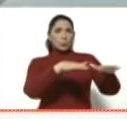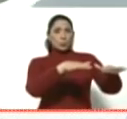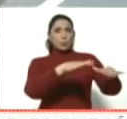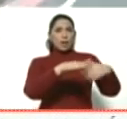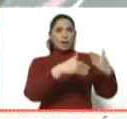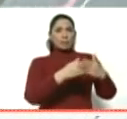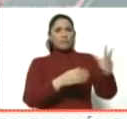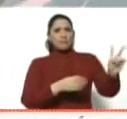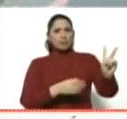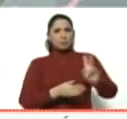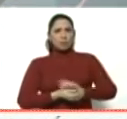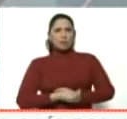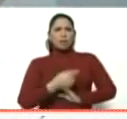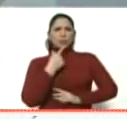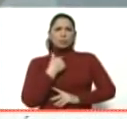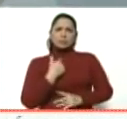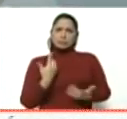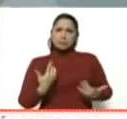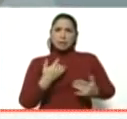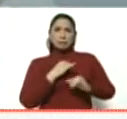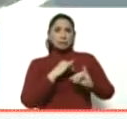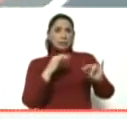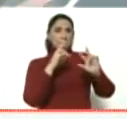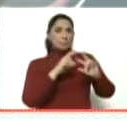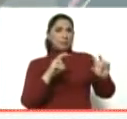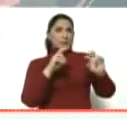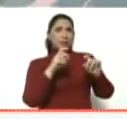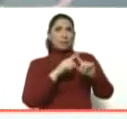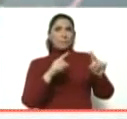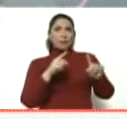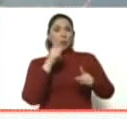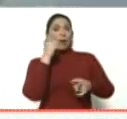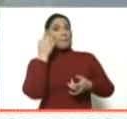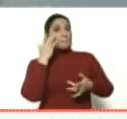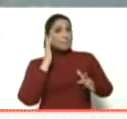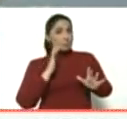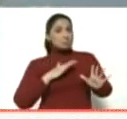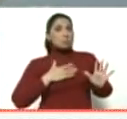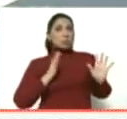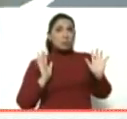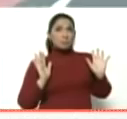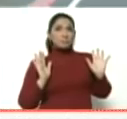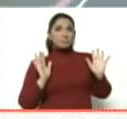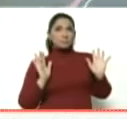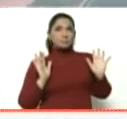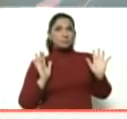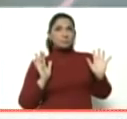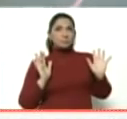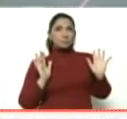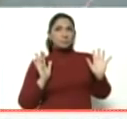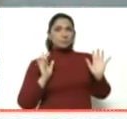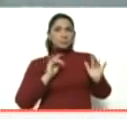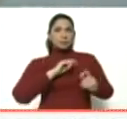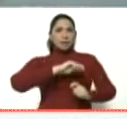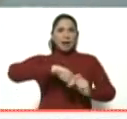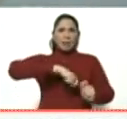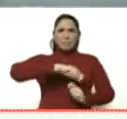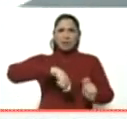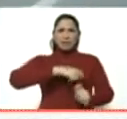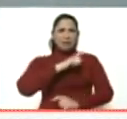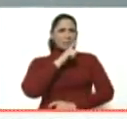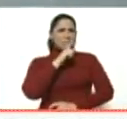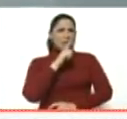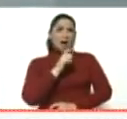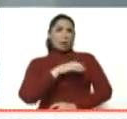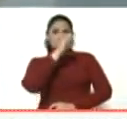venezolano. Nos decía que está en investigación, pero al parecer podría ser que las amarraron mal. No sé cómo funciona